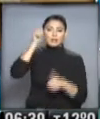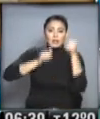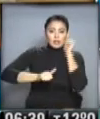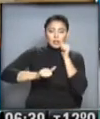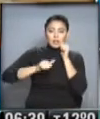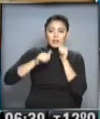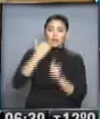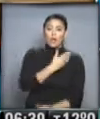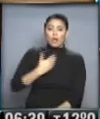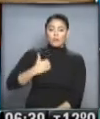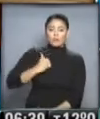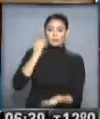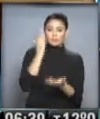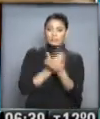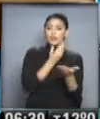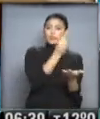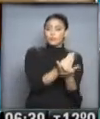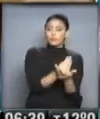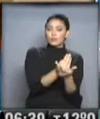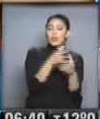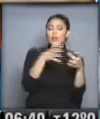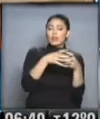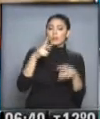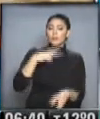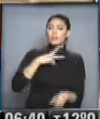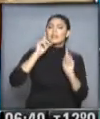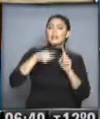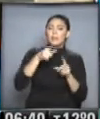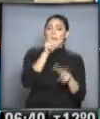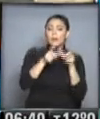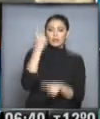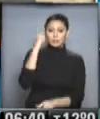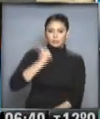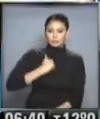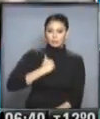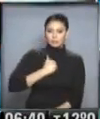de facto asumió en el Cairo. Está compuesto por dirigentes conservadores y miembros del ejército.